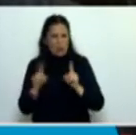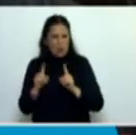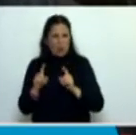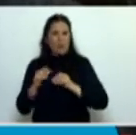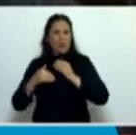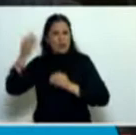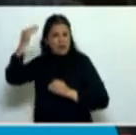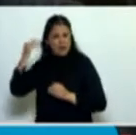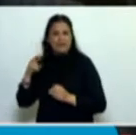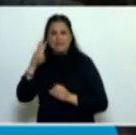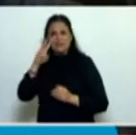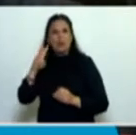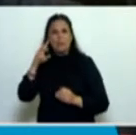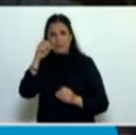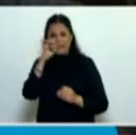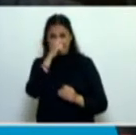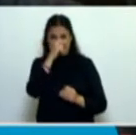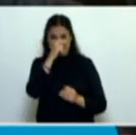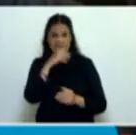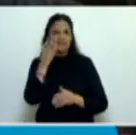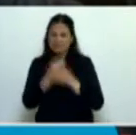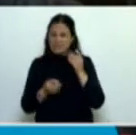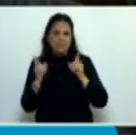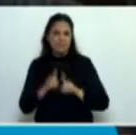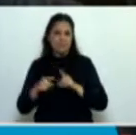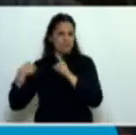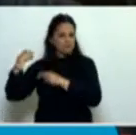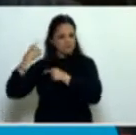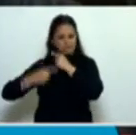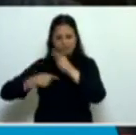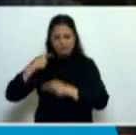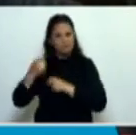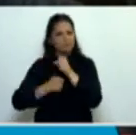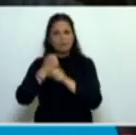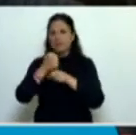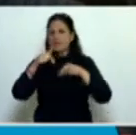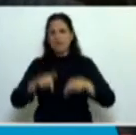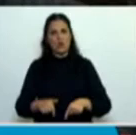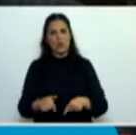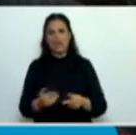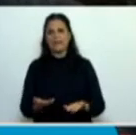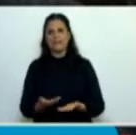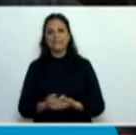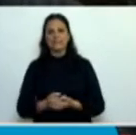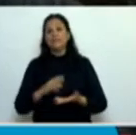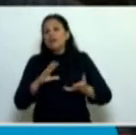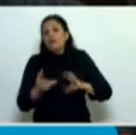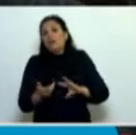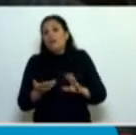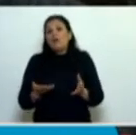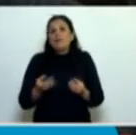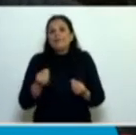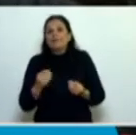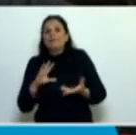adelante desde el año 2007. Es un mecanismo, es una metodología para, de alguna manera,